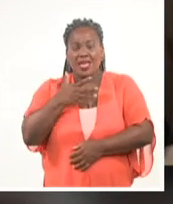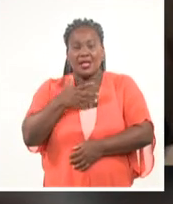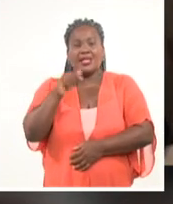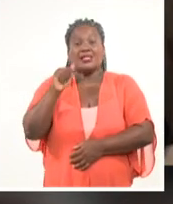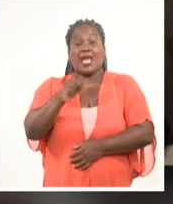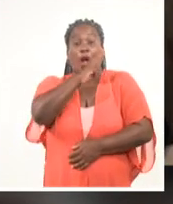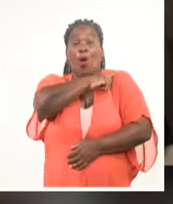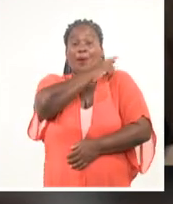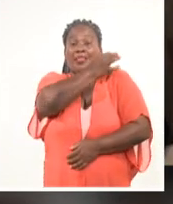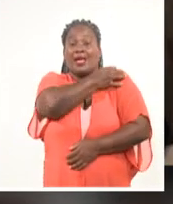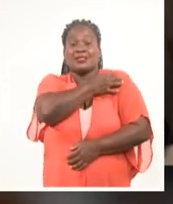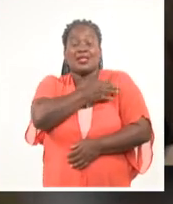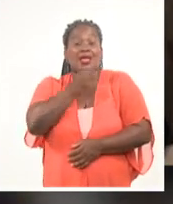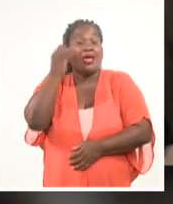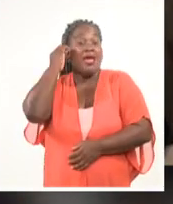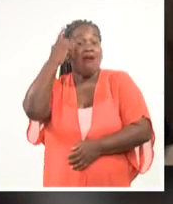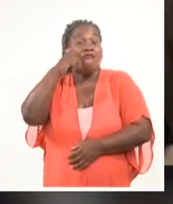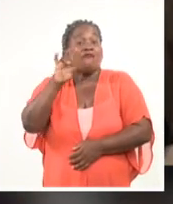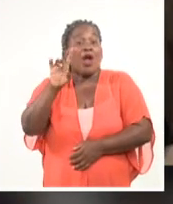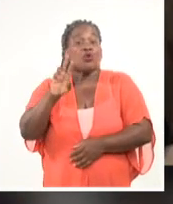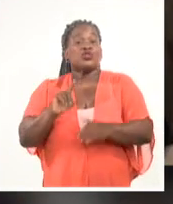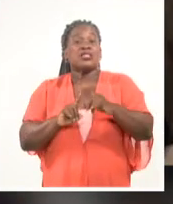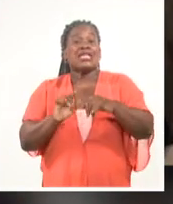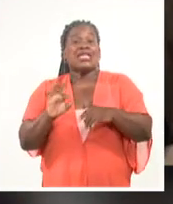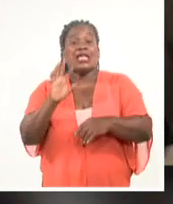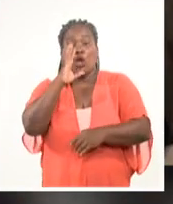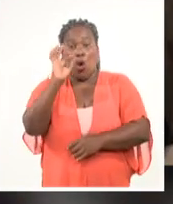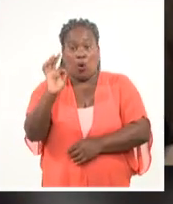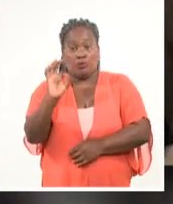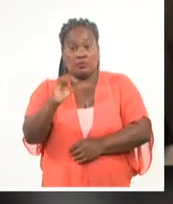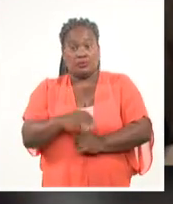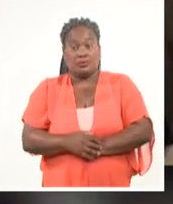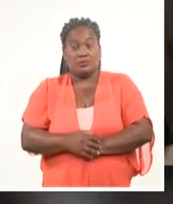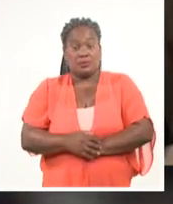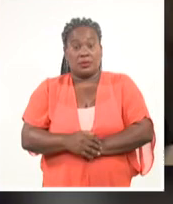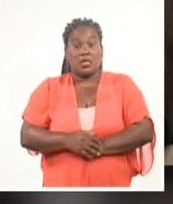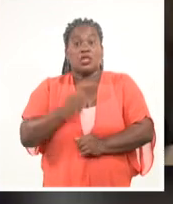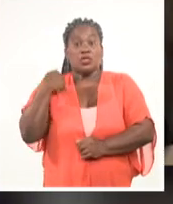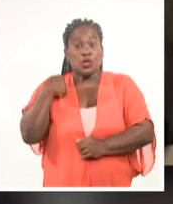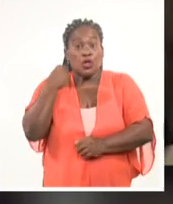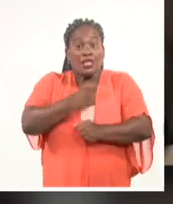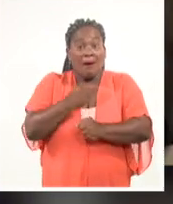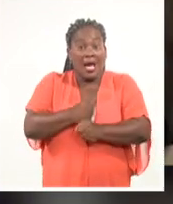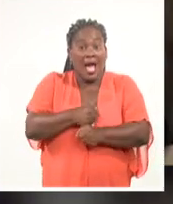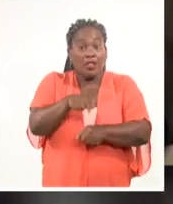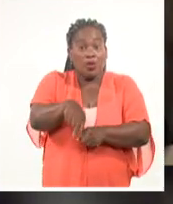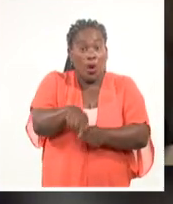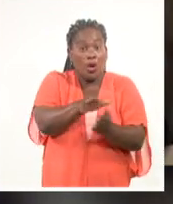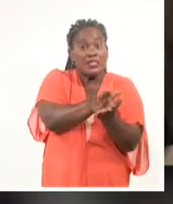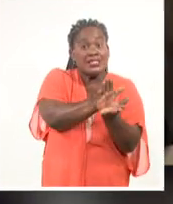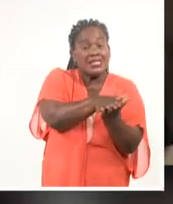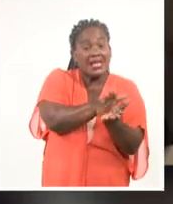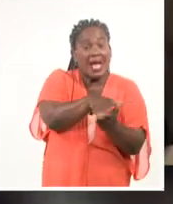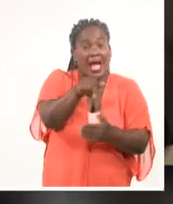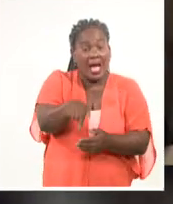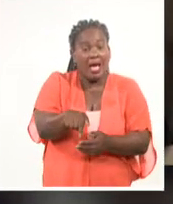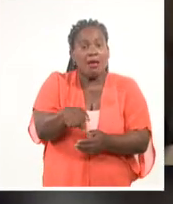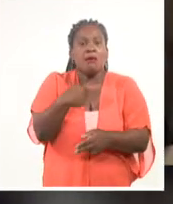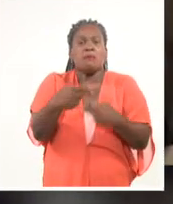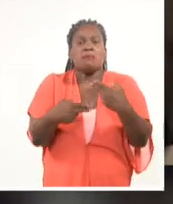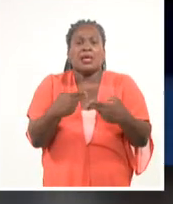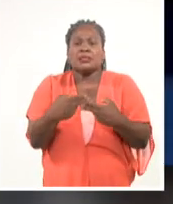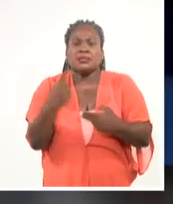Pérez, que estando yo en la Ciénaga, después de una entrevista que me hace Radio 26, y que él oye esa